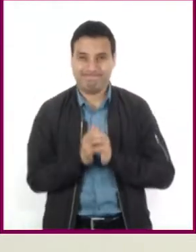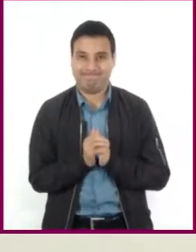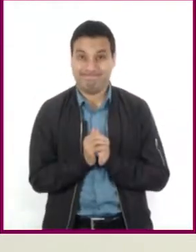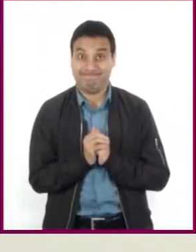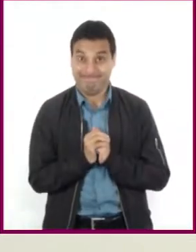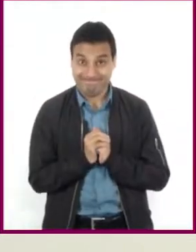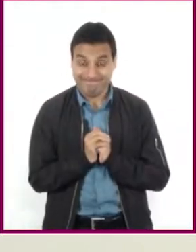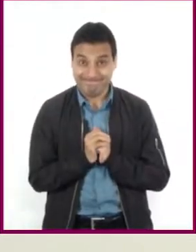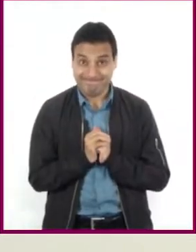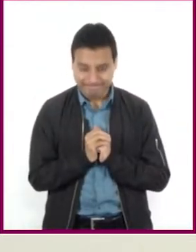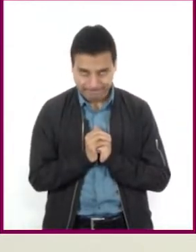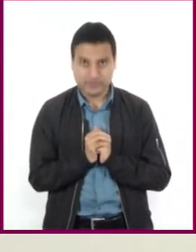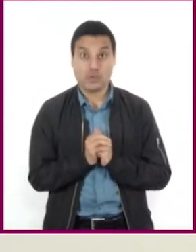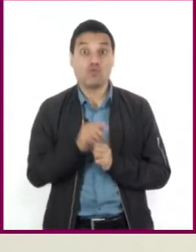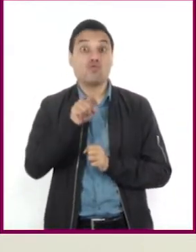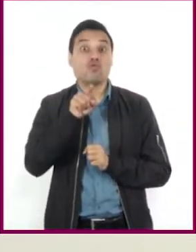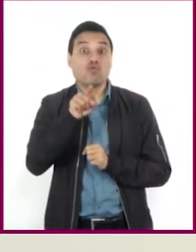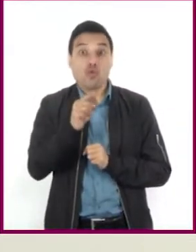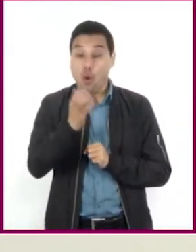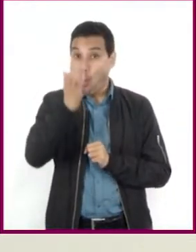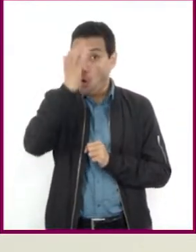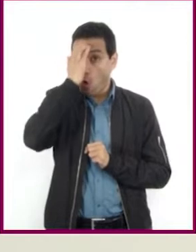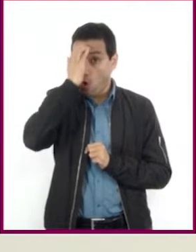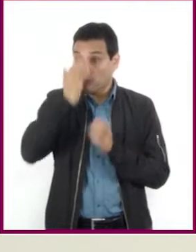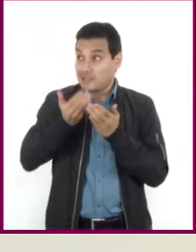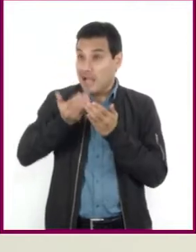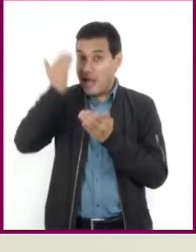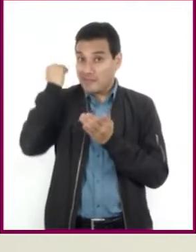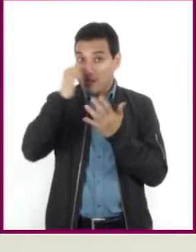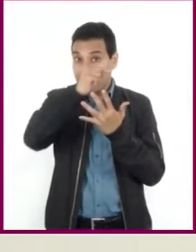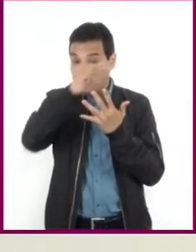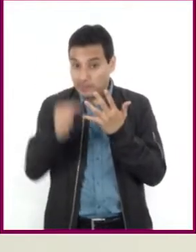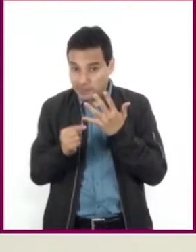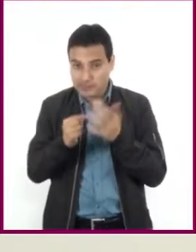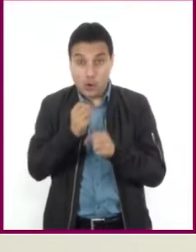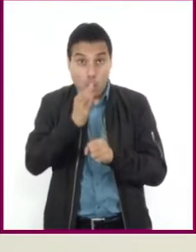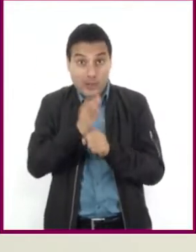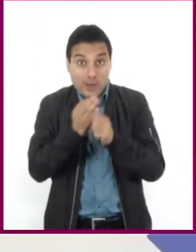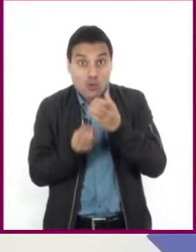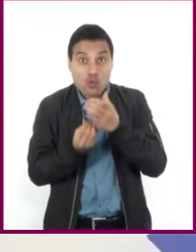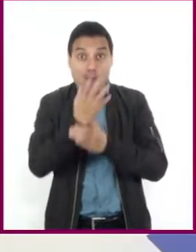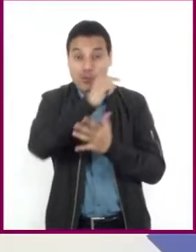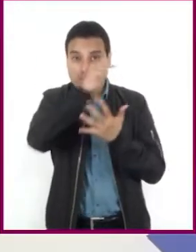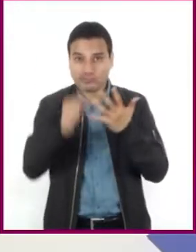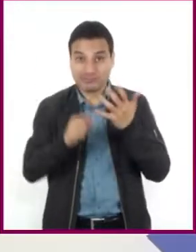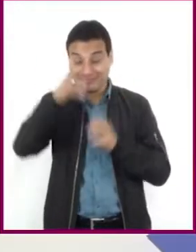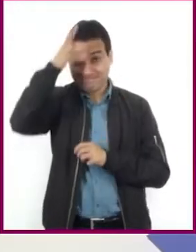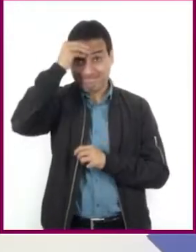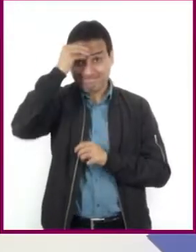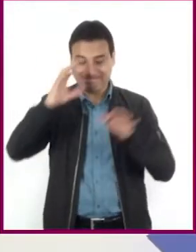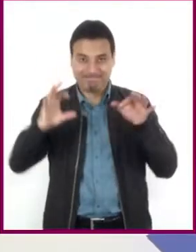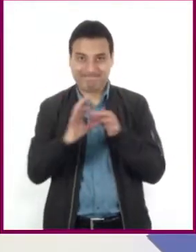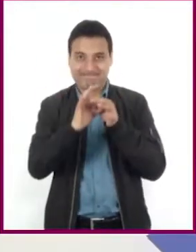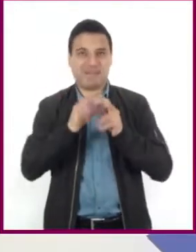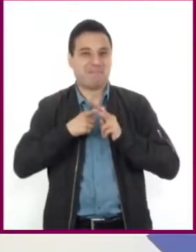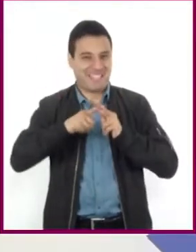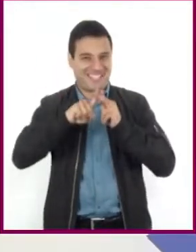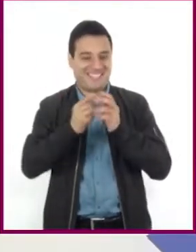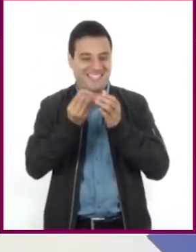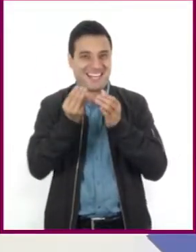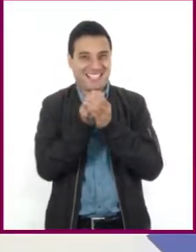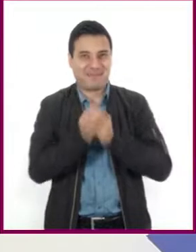relacionando sus conocimientos previos con lo que ahora están a punto de aprender. ¡Comencemos!